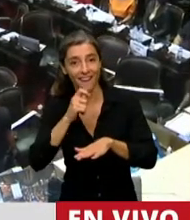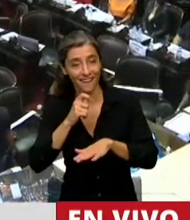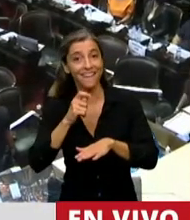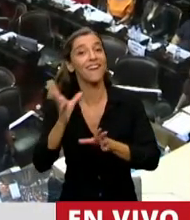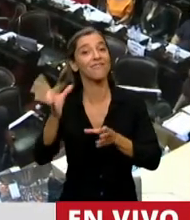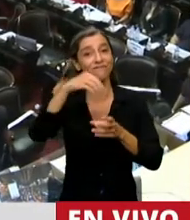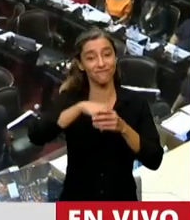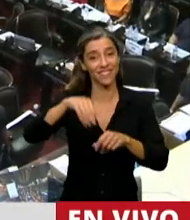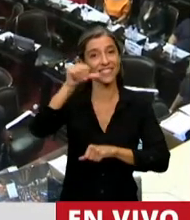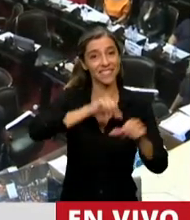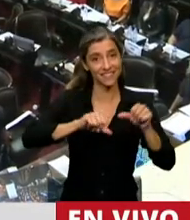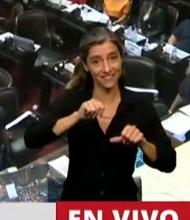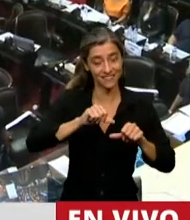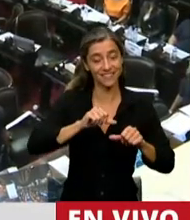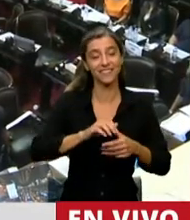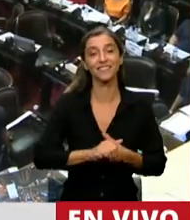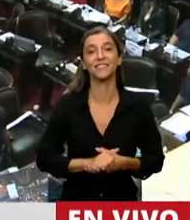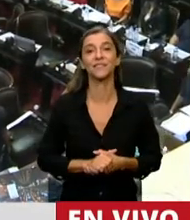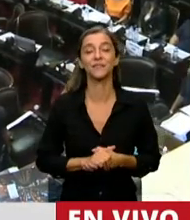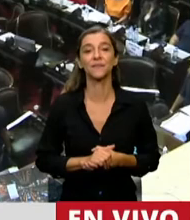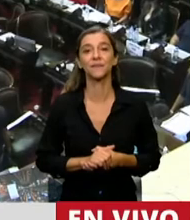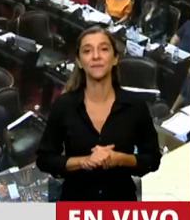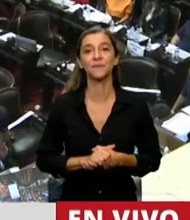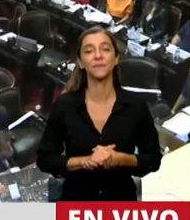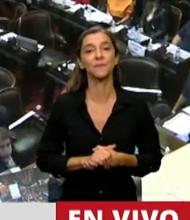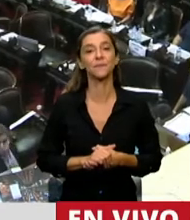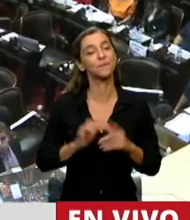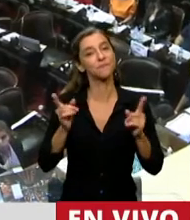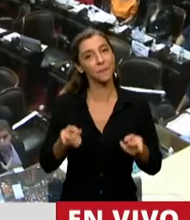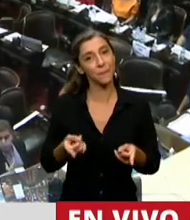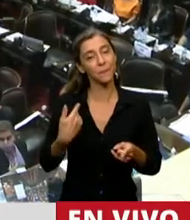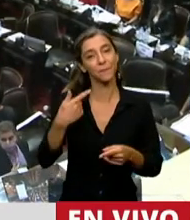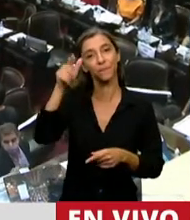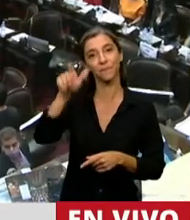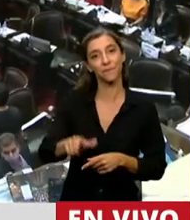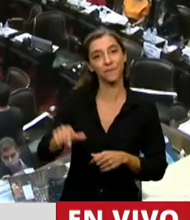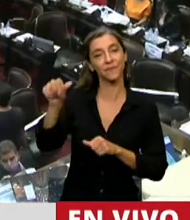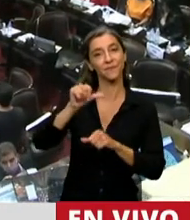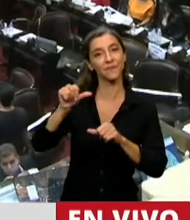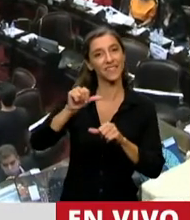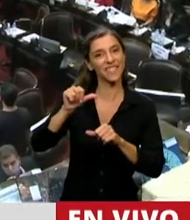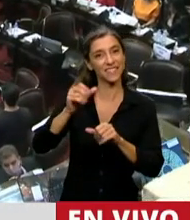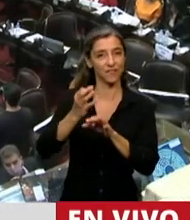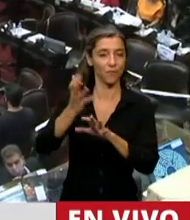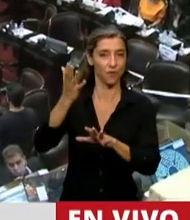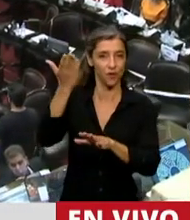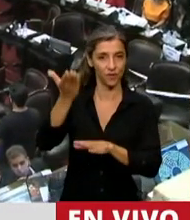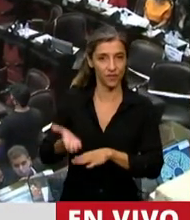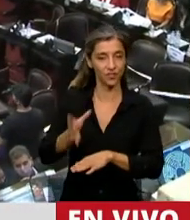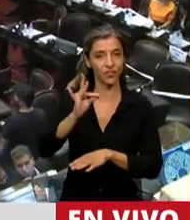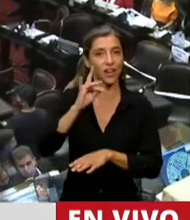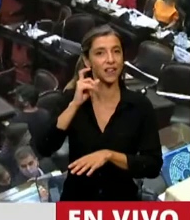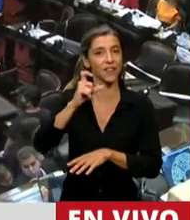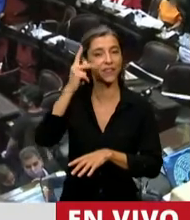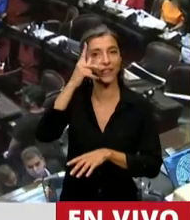además una científica argentina, la doctora Alicia Dickenstein de